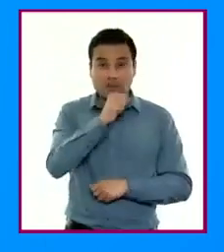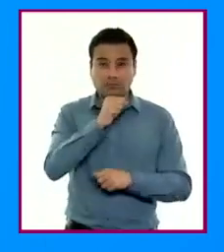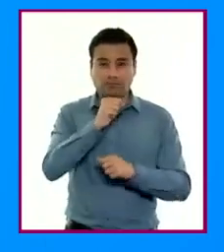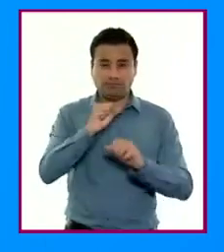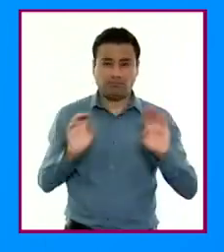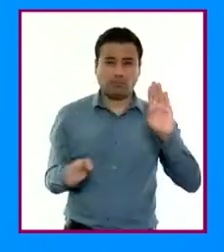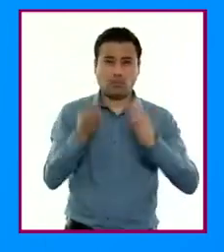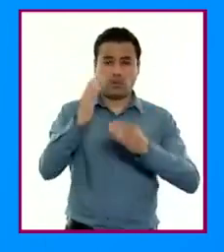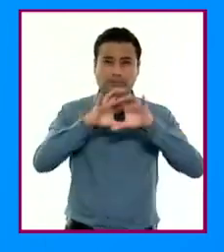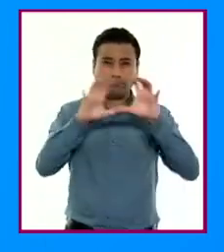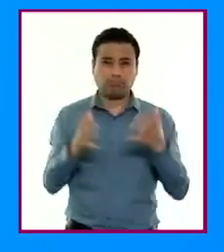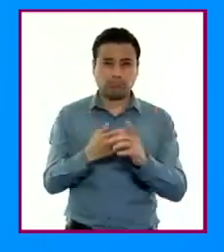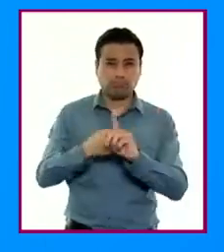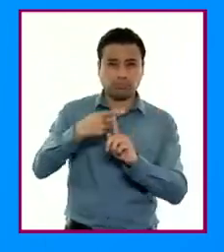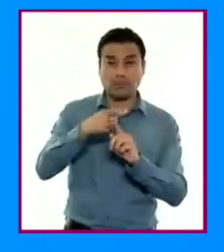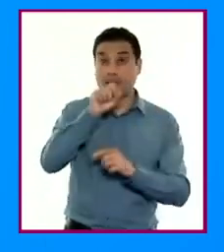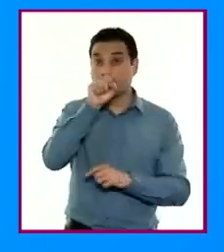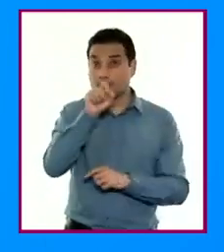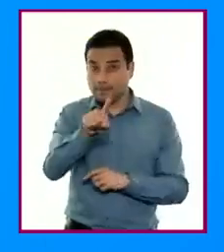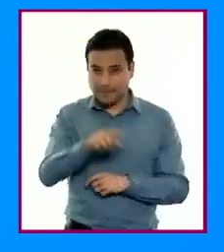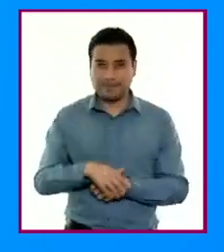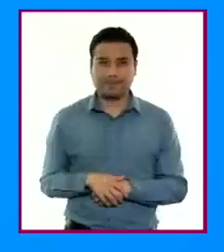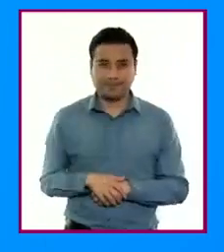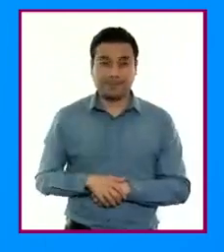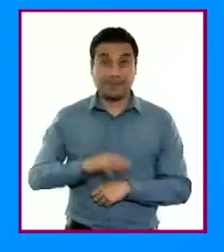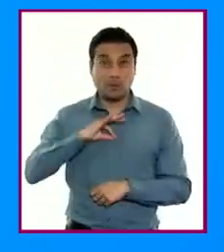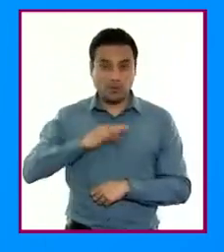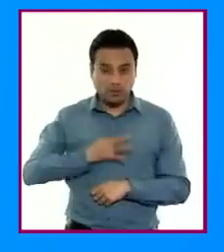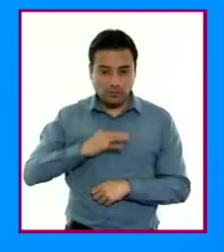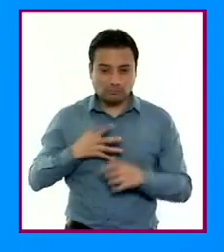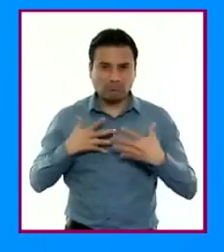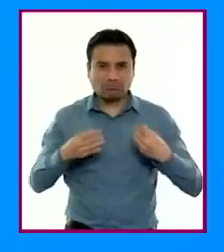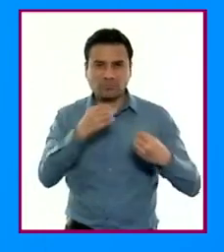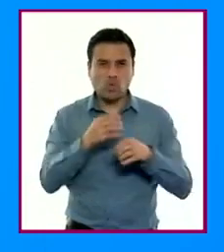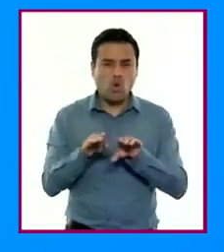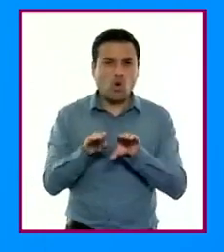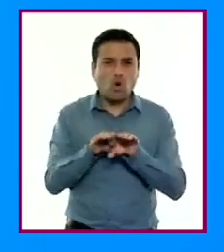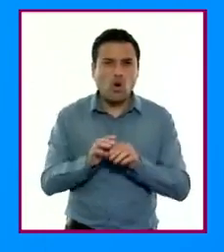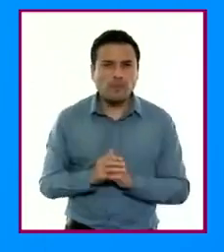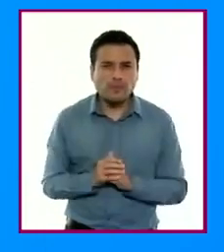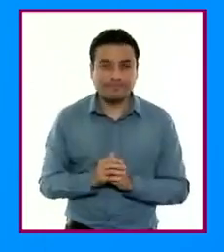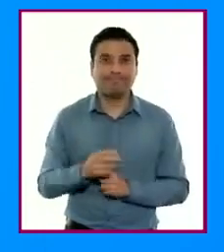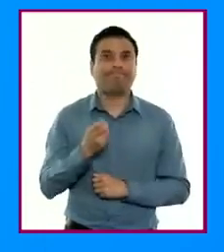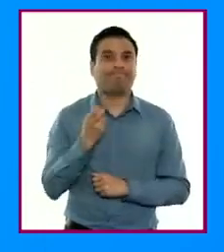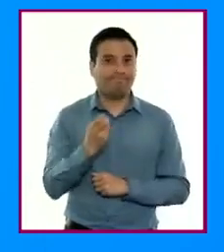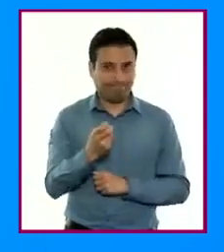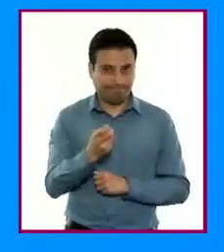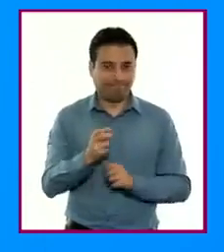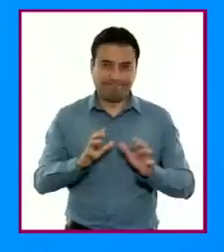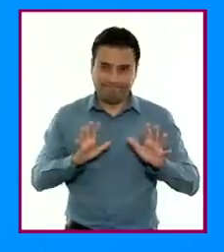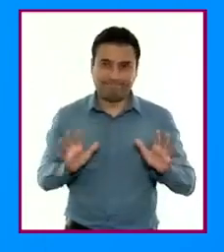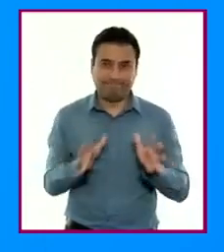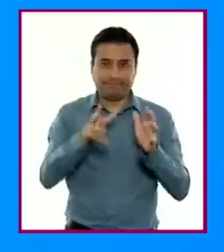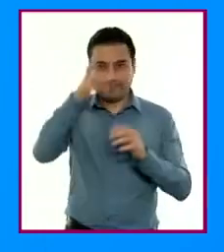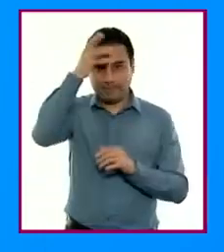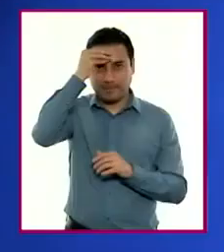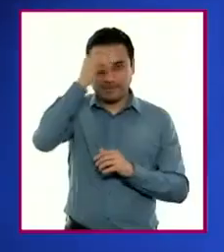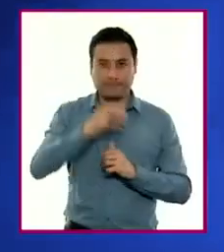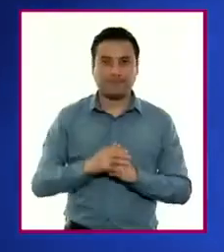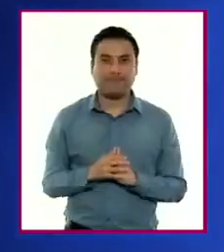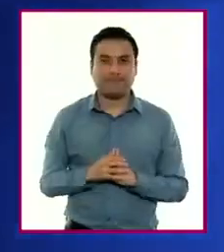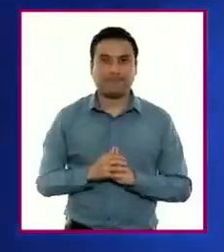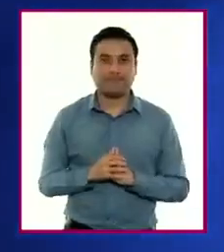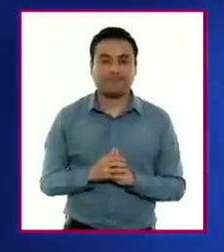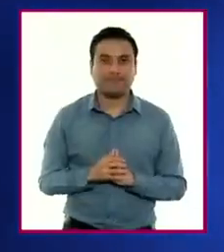global o pandemias derivadas del contagio de virus o bacterias, desde la perspectiva de las ciencias naturales.